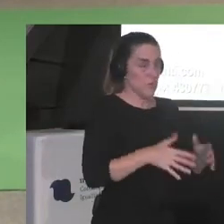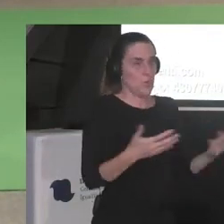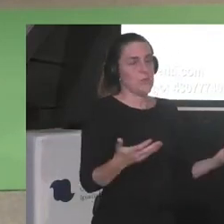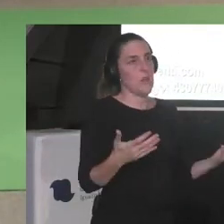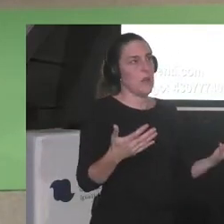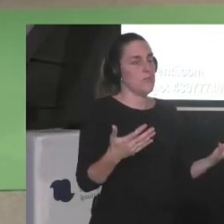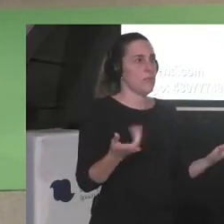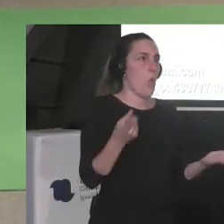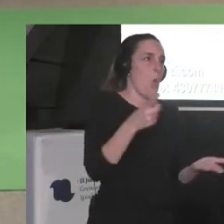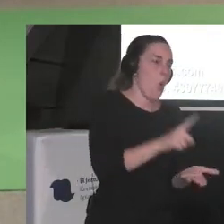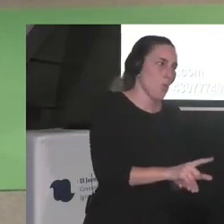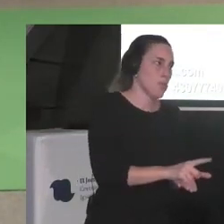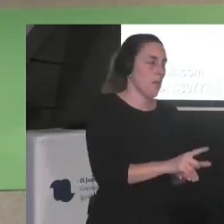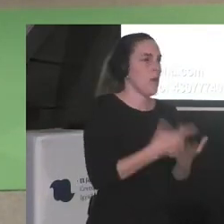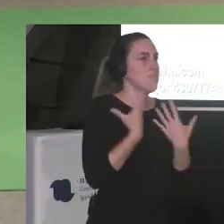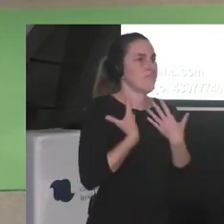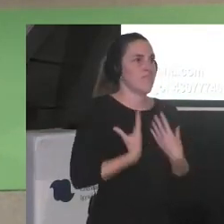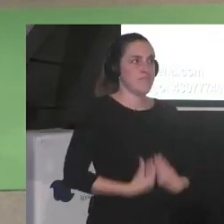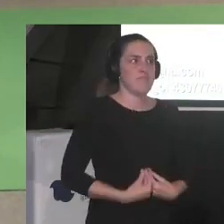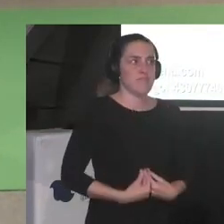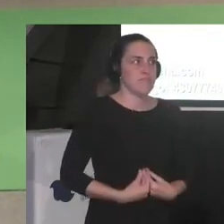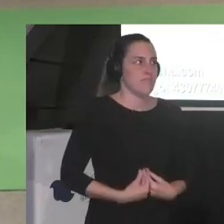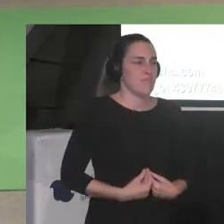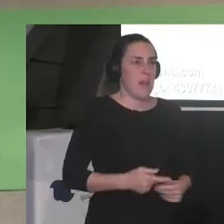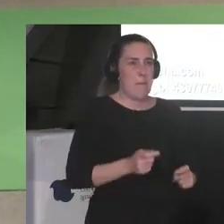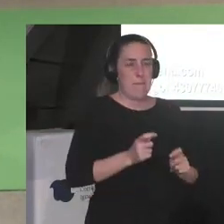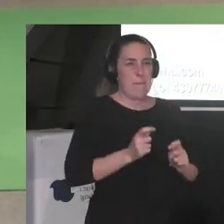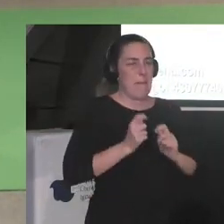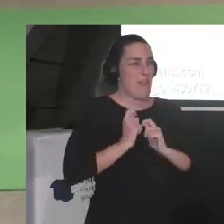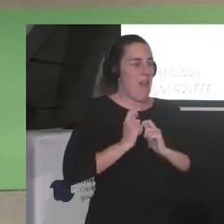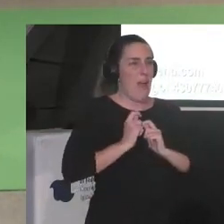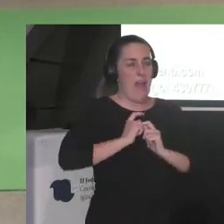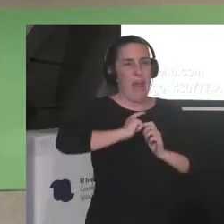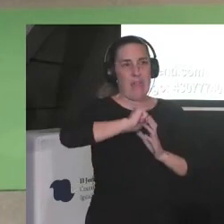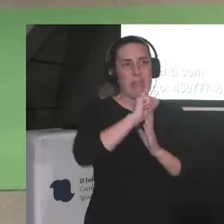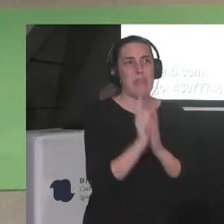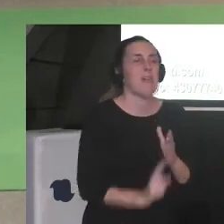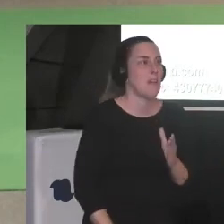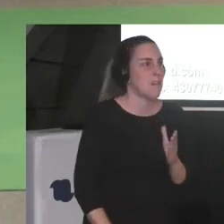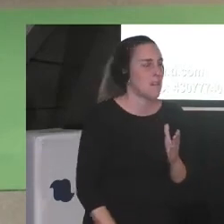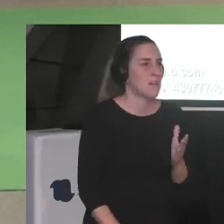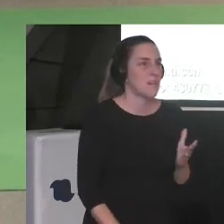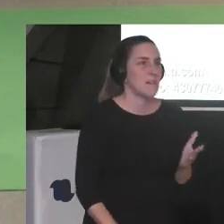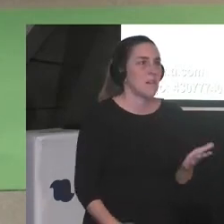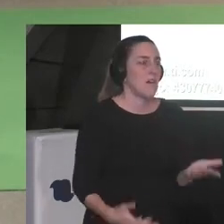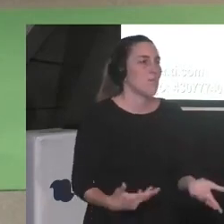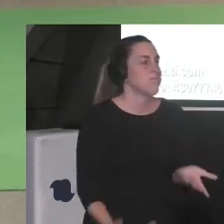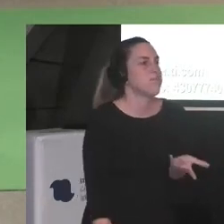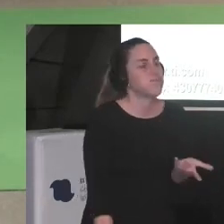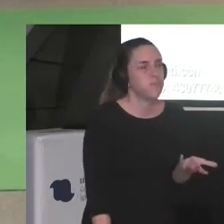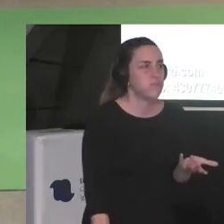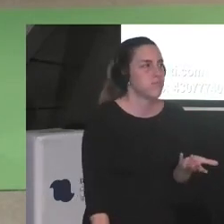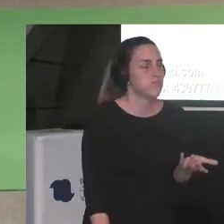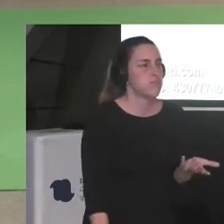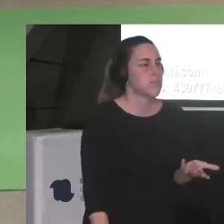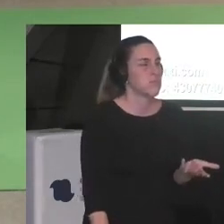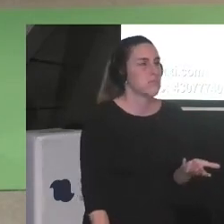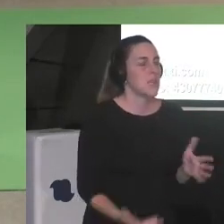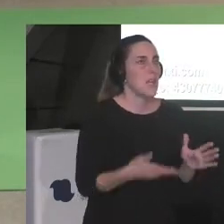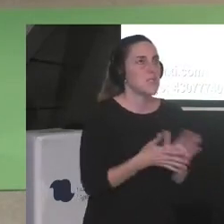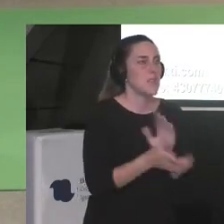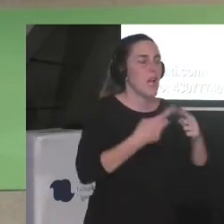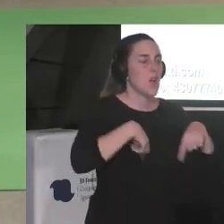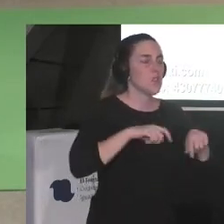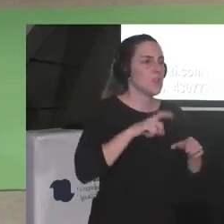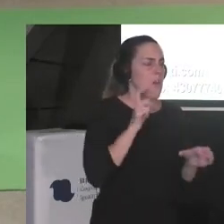frustrante en efecto es agotador ¿no? quienes activamos ¿no? y hacemos y